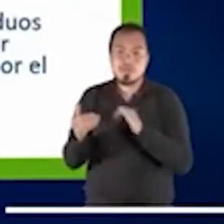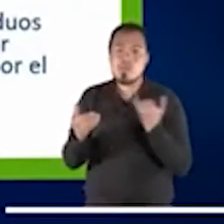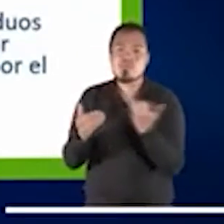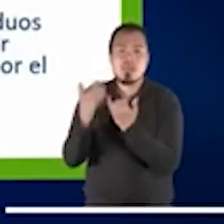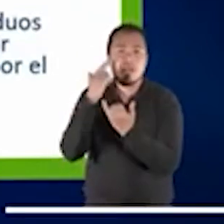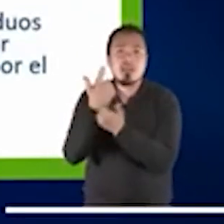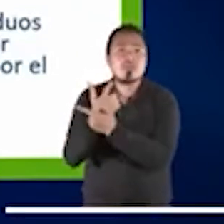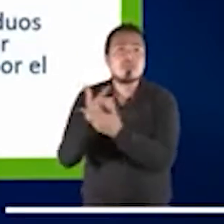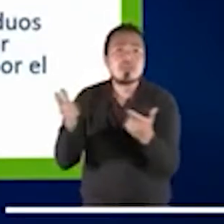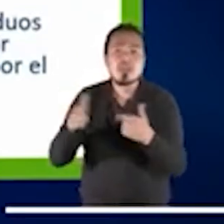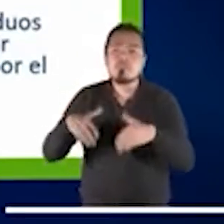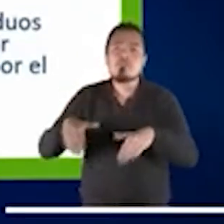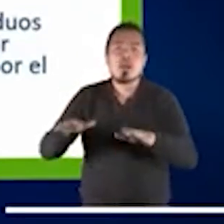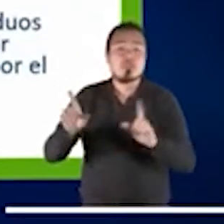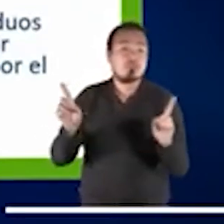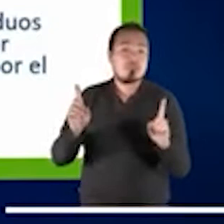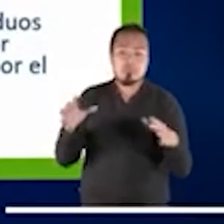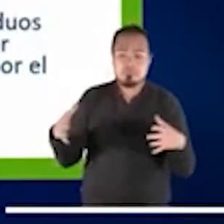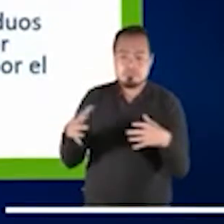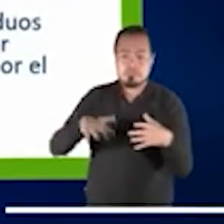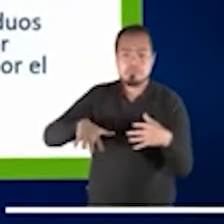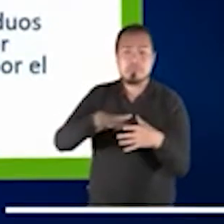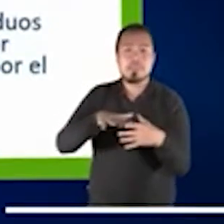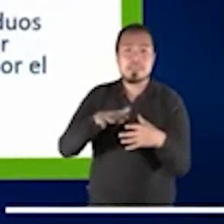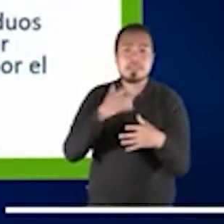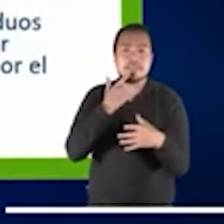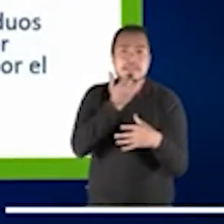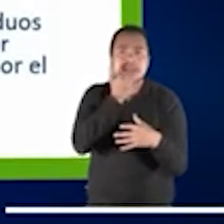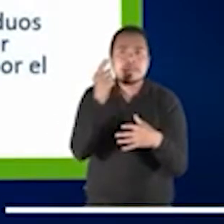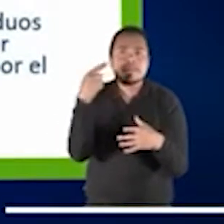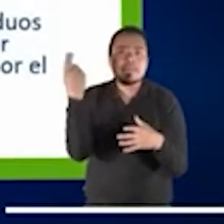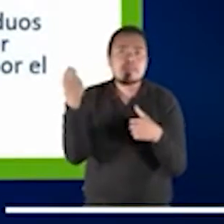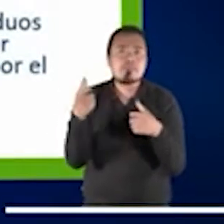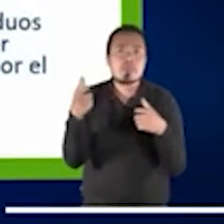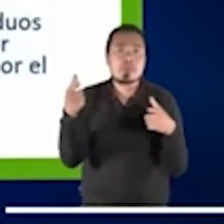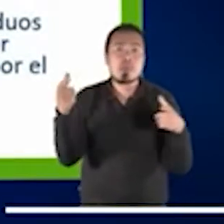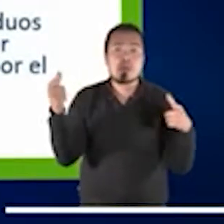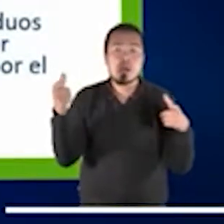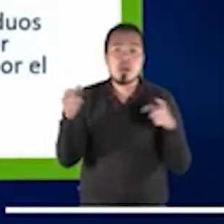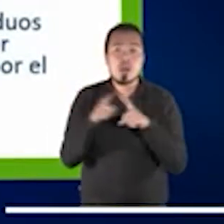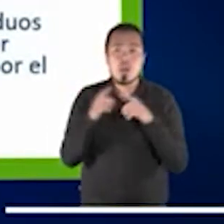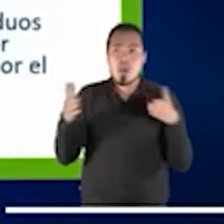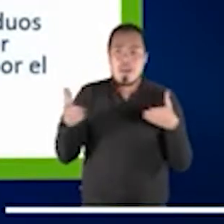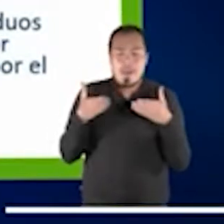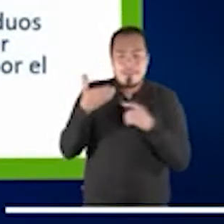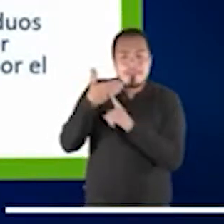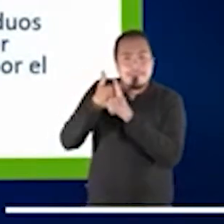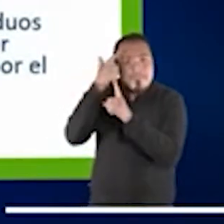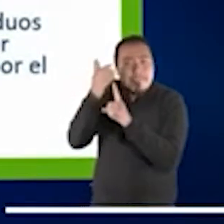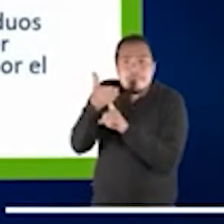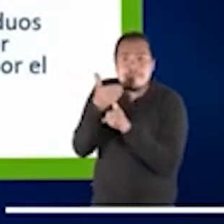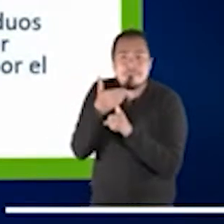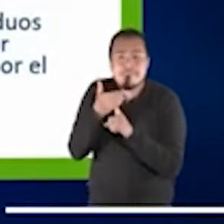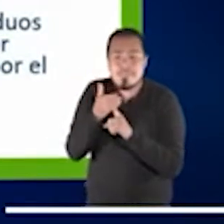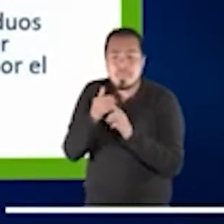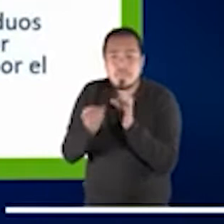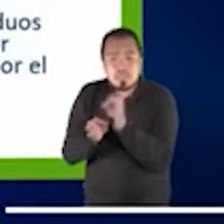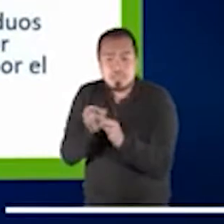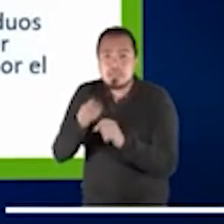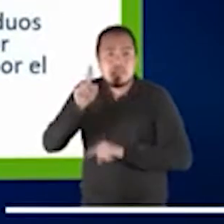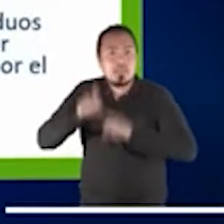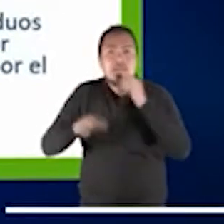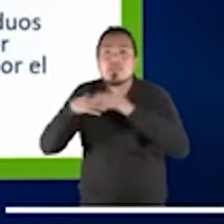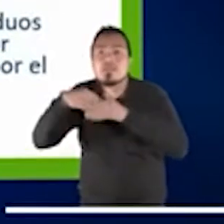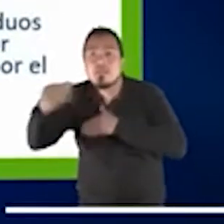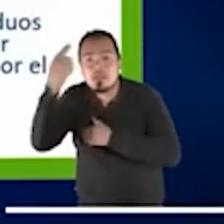De hecho, muchos niños que están privados de libertad padecen de enfermedades graves o